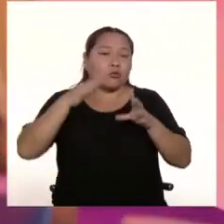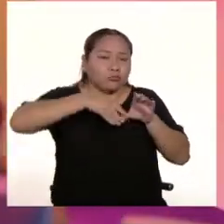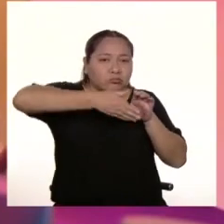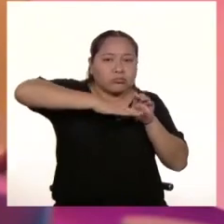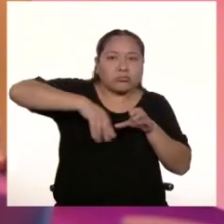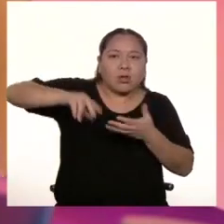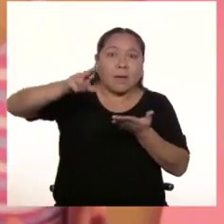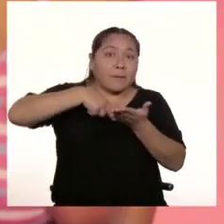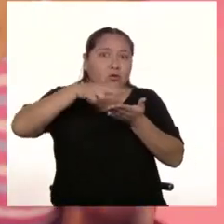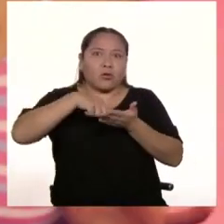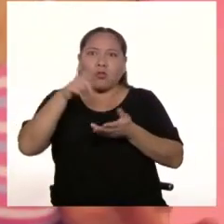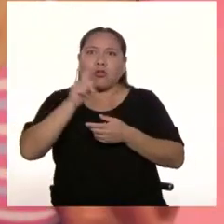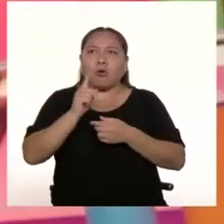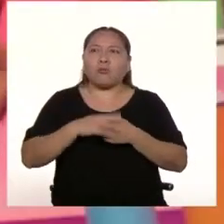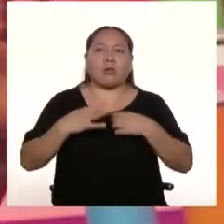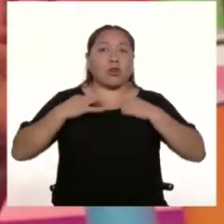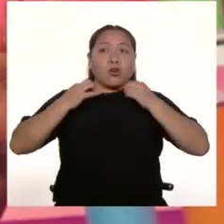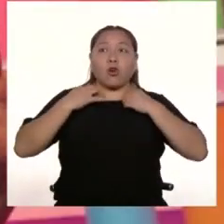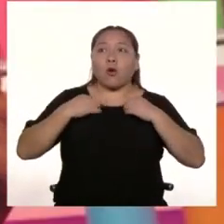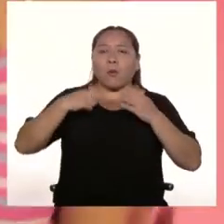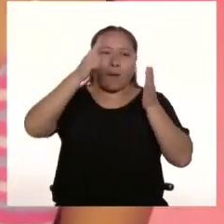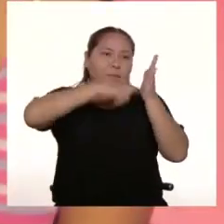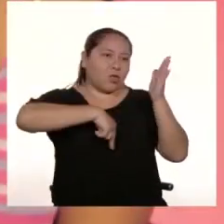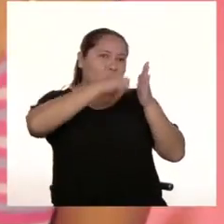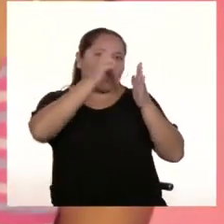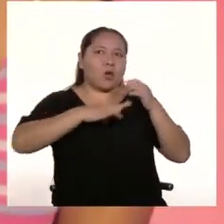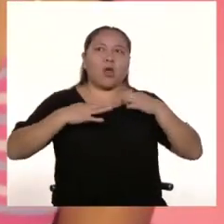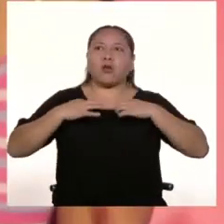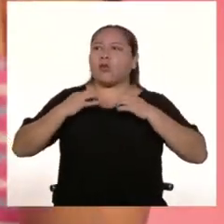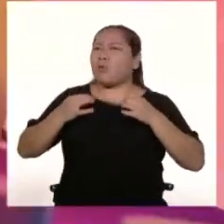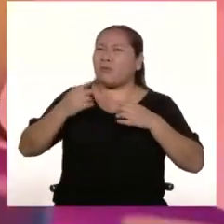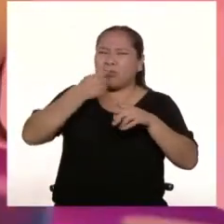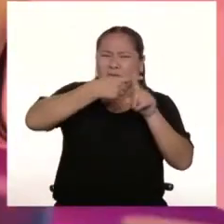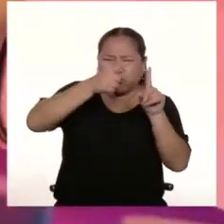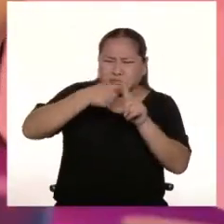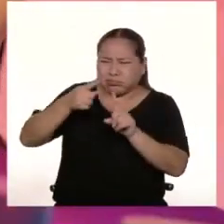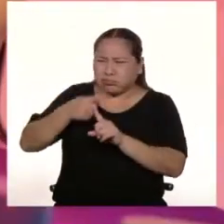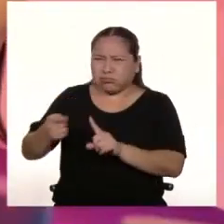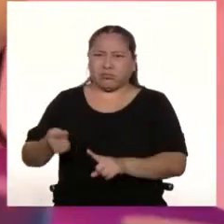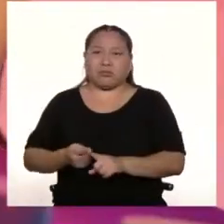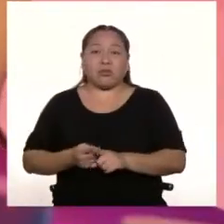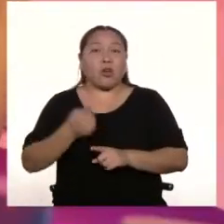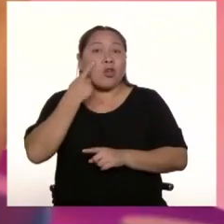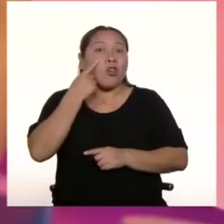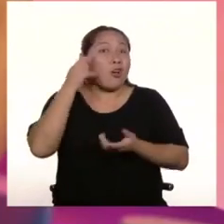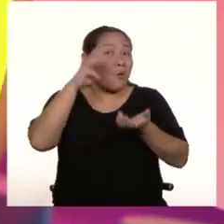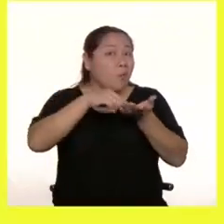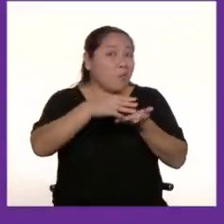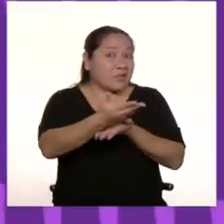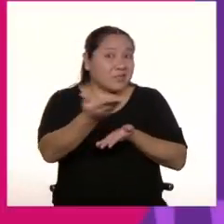en todos lados Desde la moda La pintura la ropa, todo. Conozcamos un poco más.